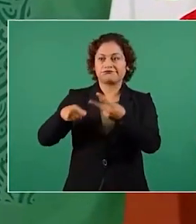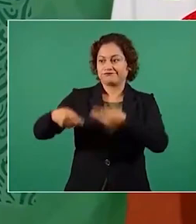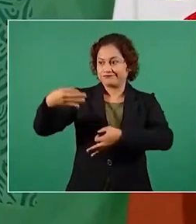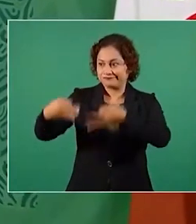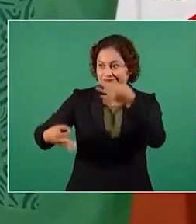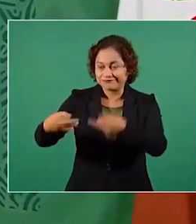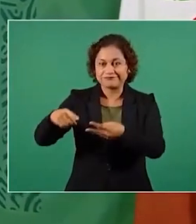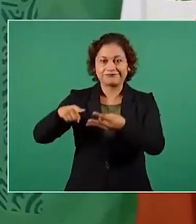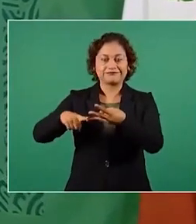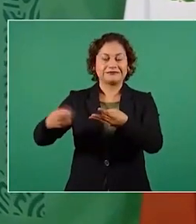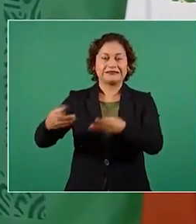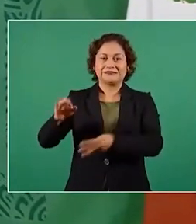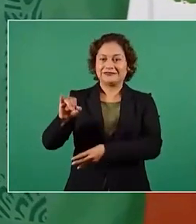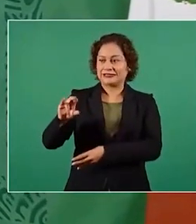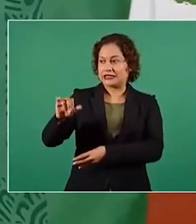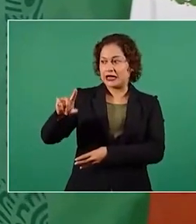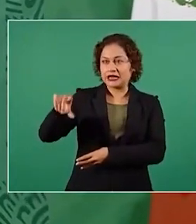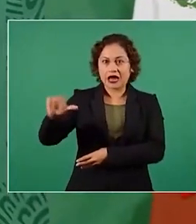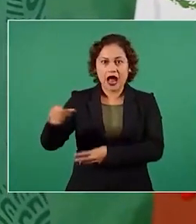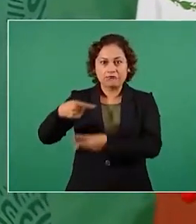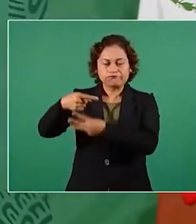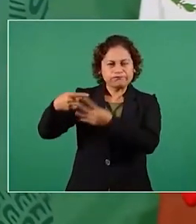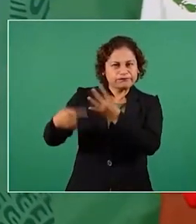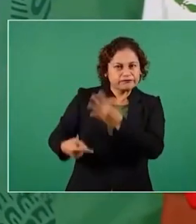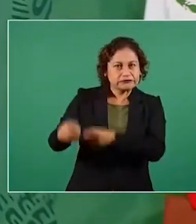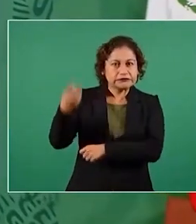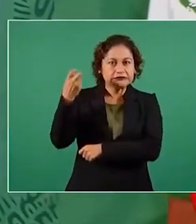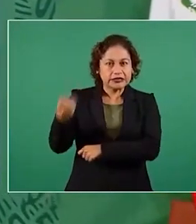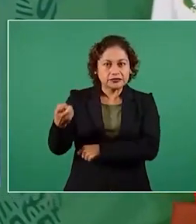y todavía